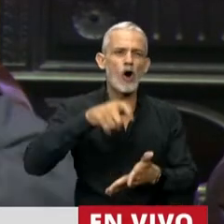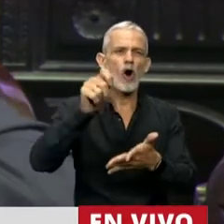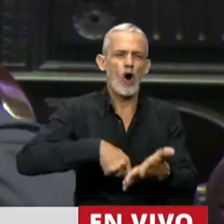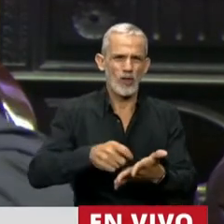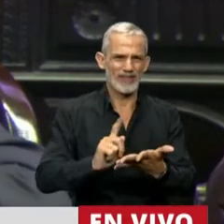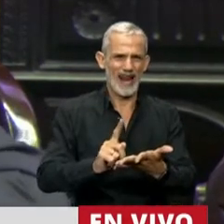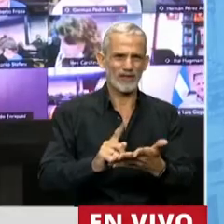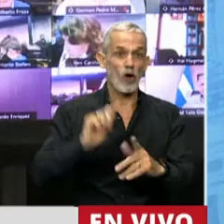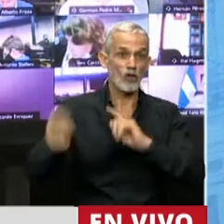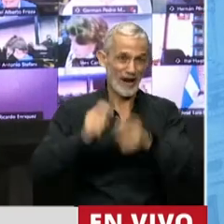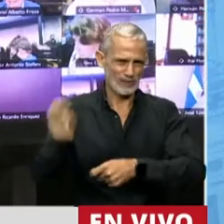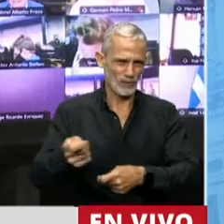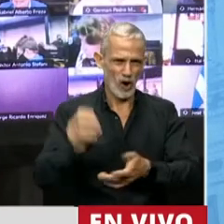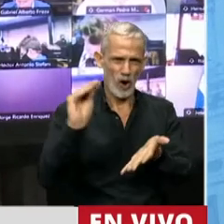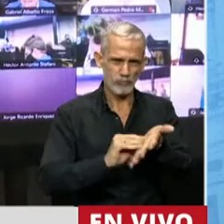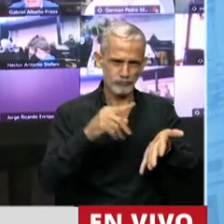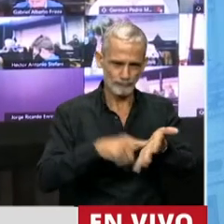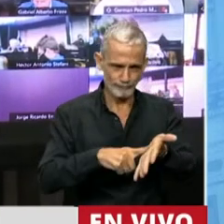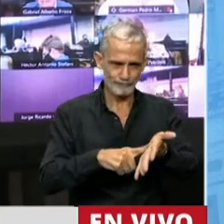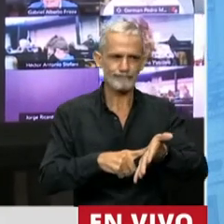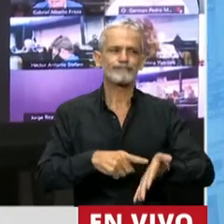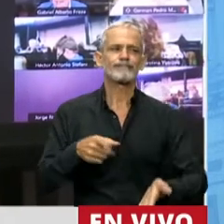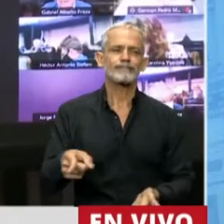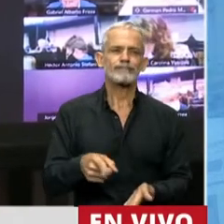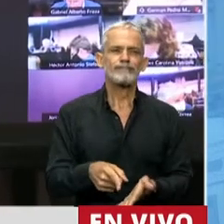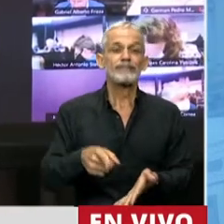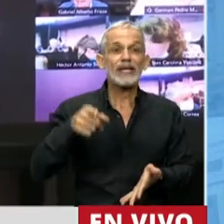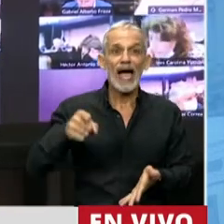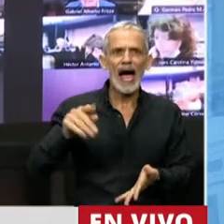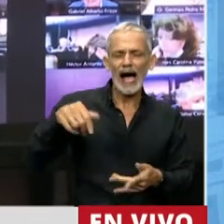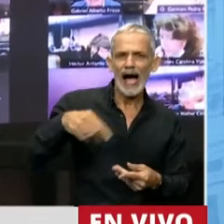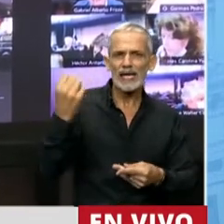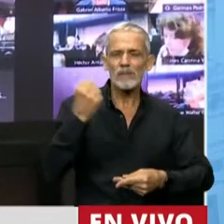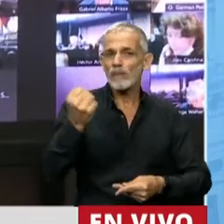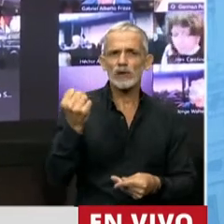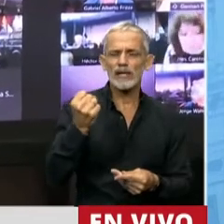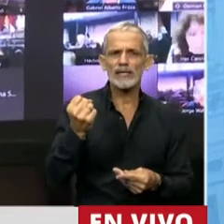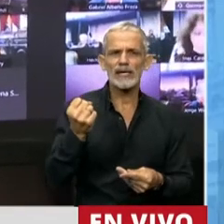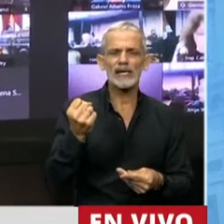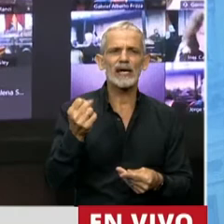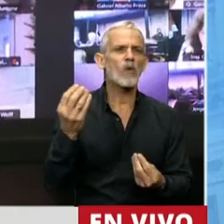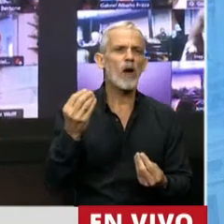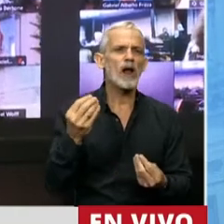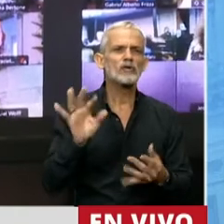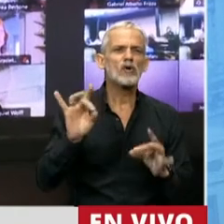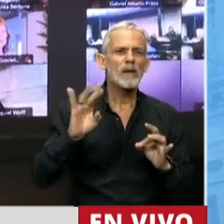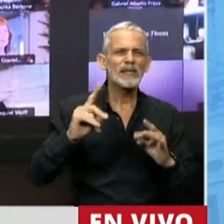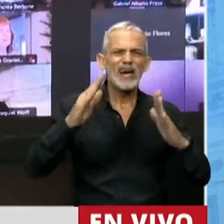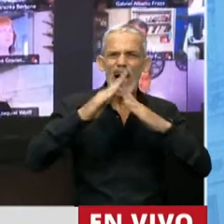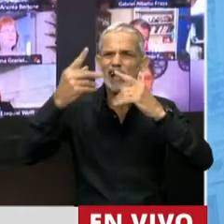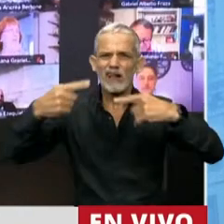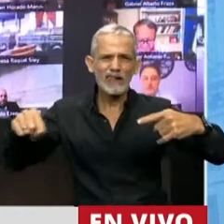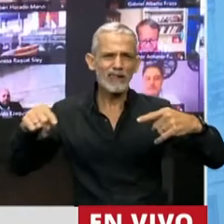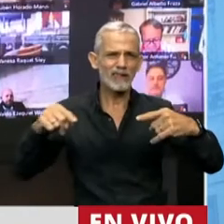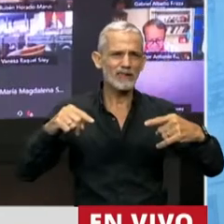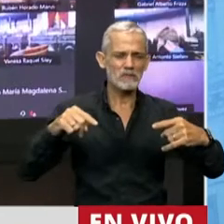de donación. Es bueno acá poner de relieve que no estamos hablando solamente de los inmuebles, estamos hablando